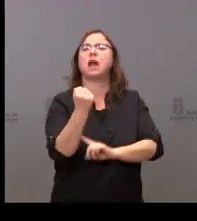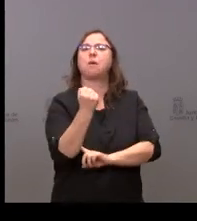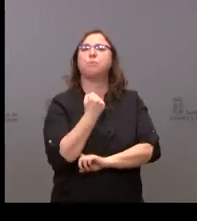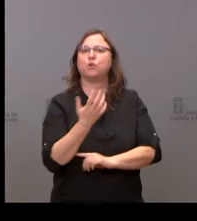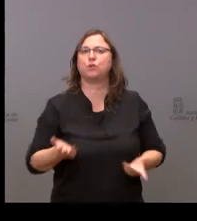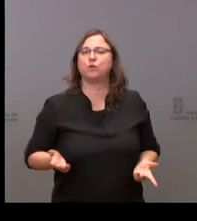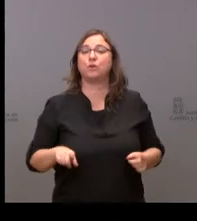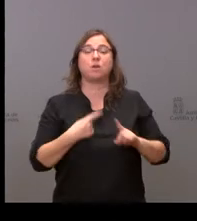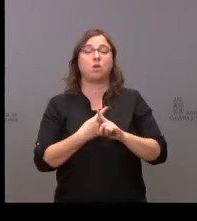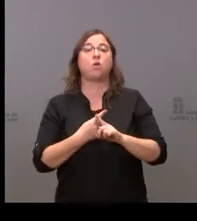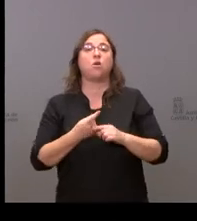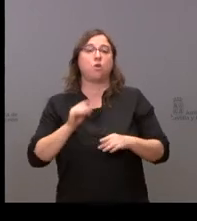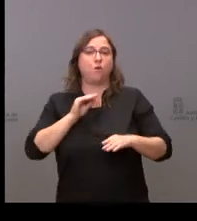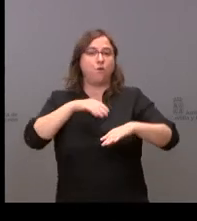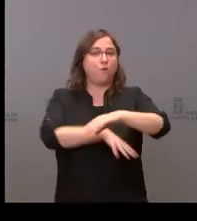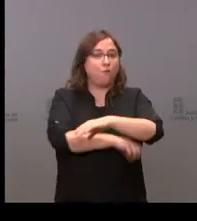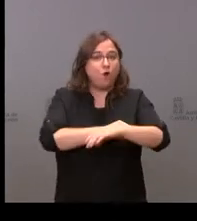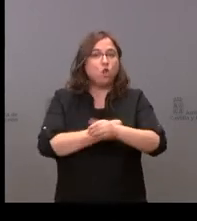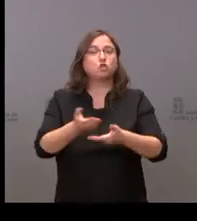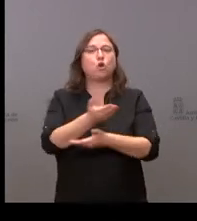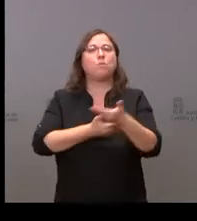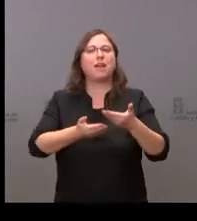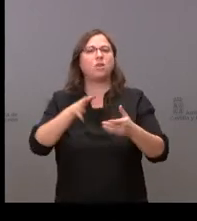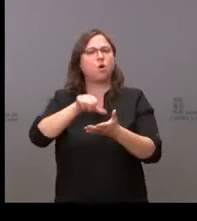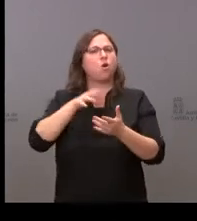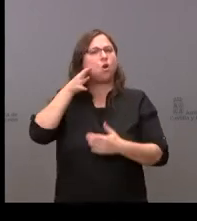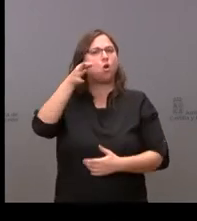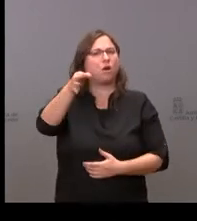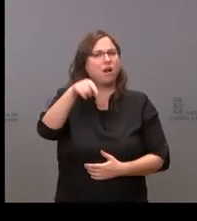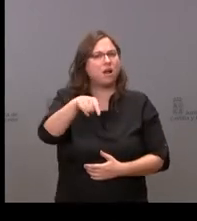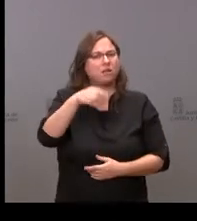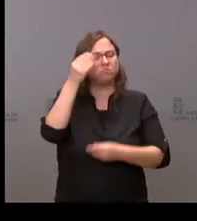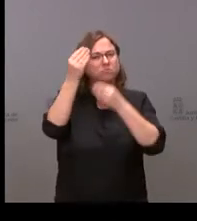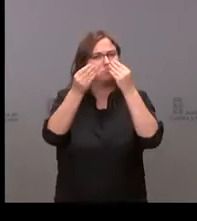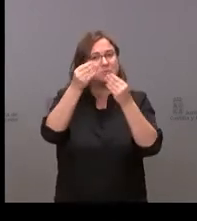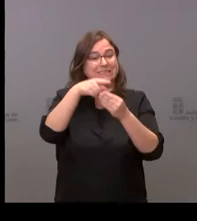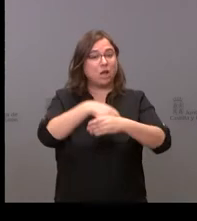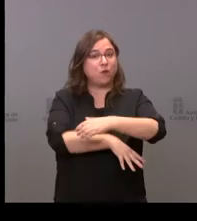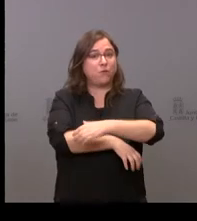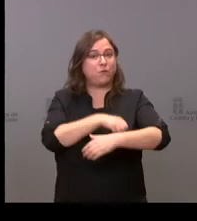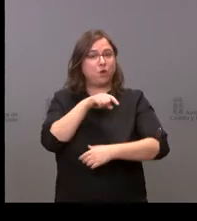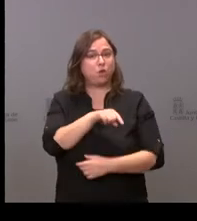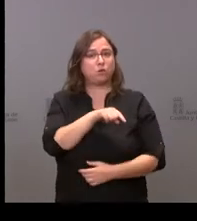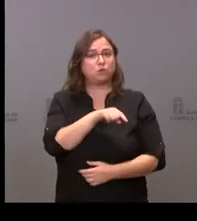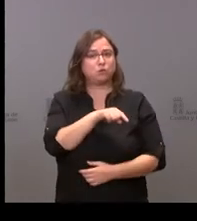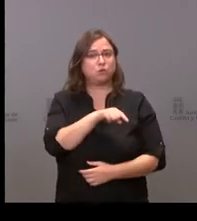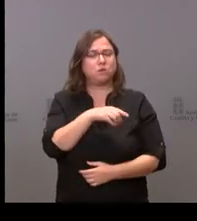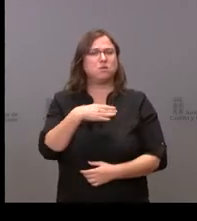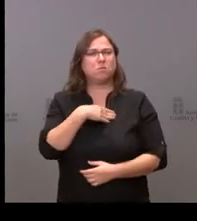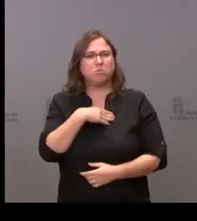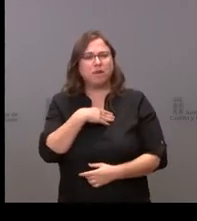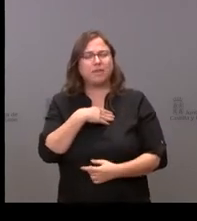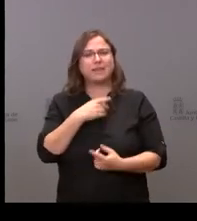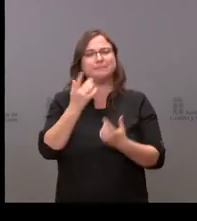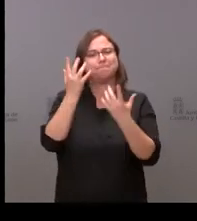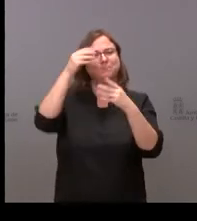Sobre los fondos de cooperación local, quería plantear si esos fondos pueden suplir de alguna manera las pérdidas que pueden tener los